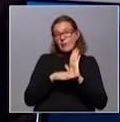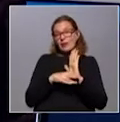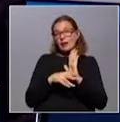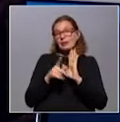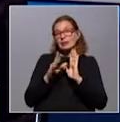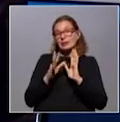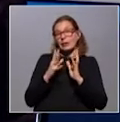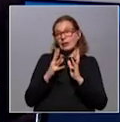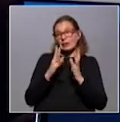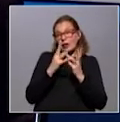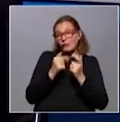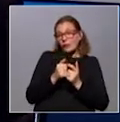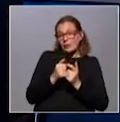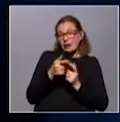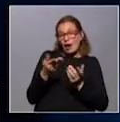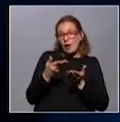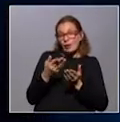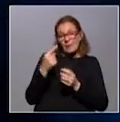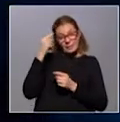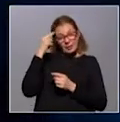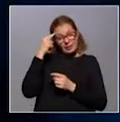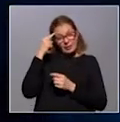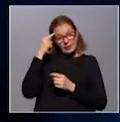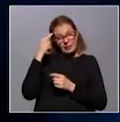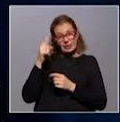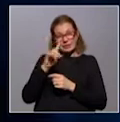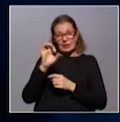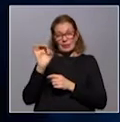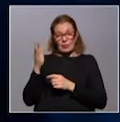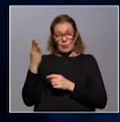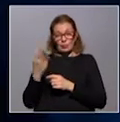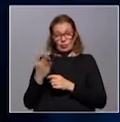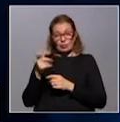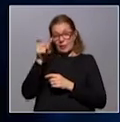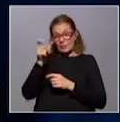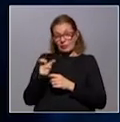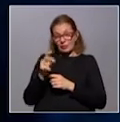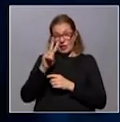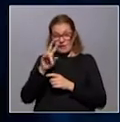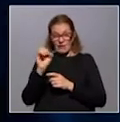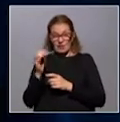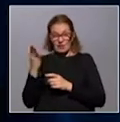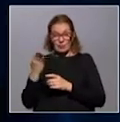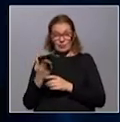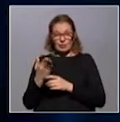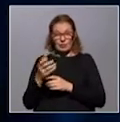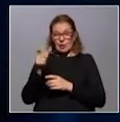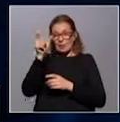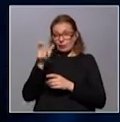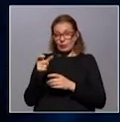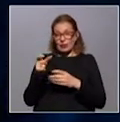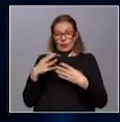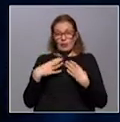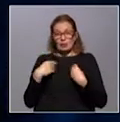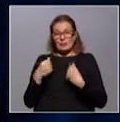de tal manera que se estima más o menos que del 100% de población hay 20% de población susceptible